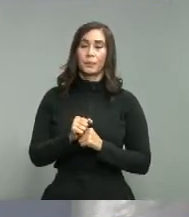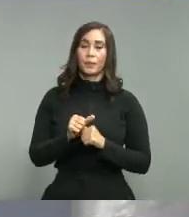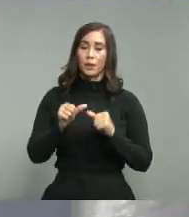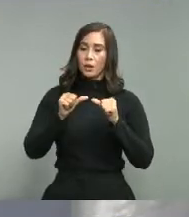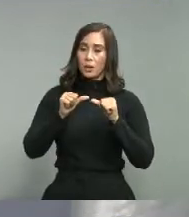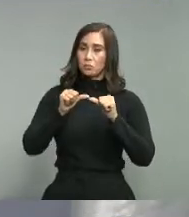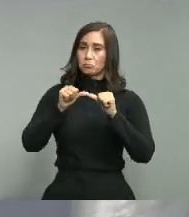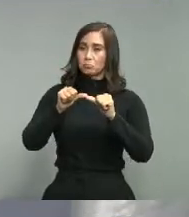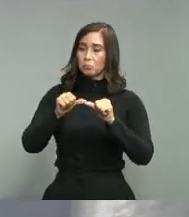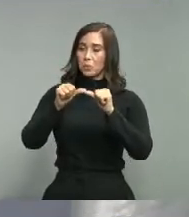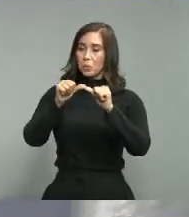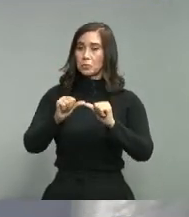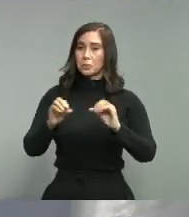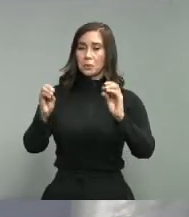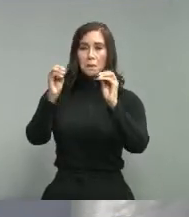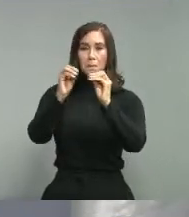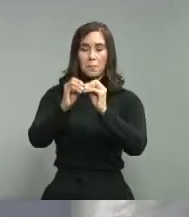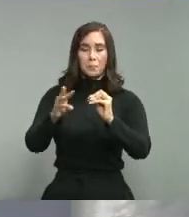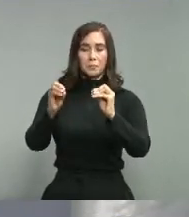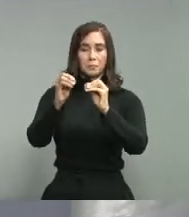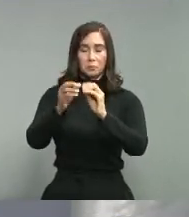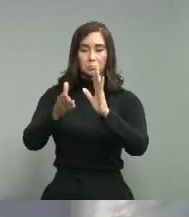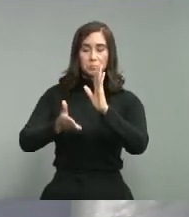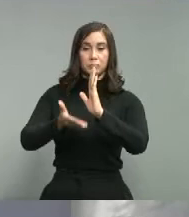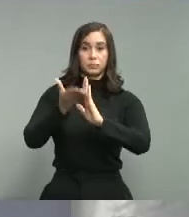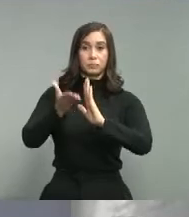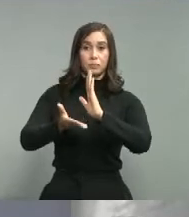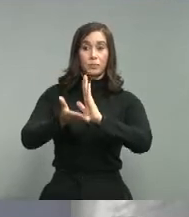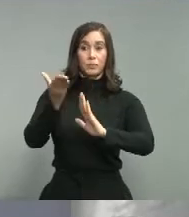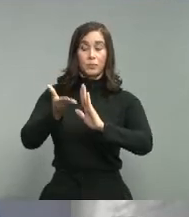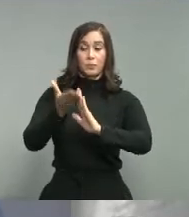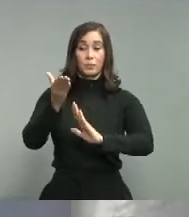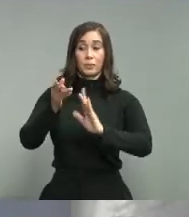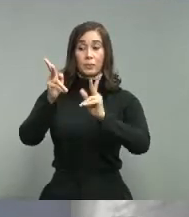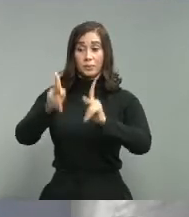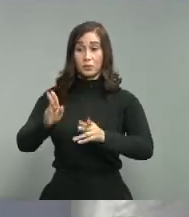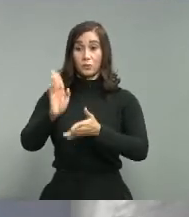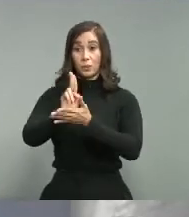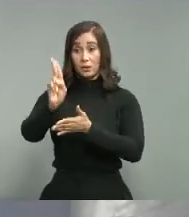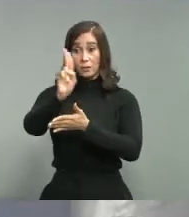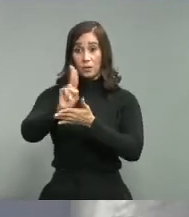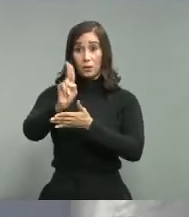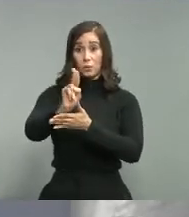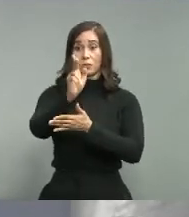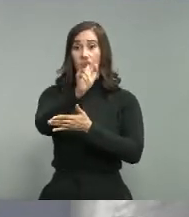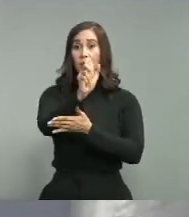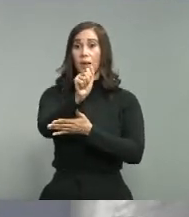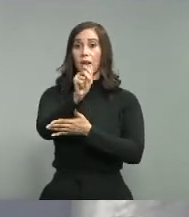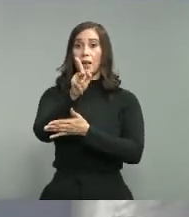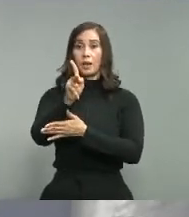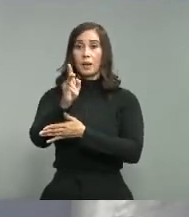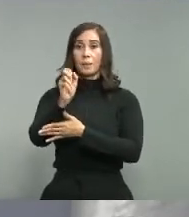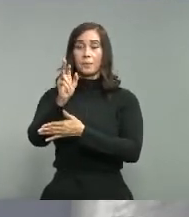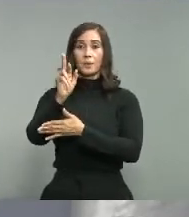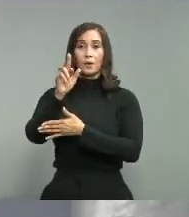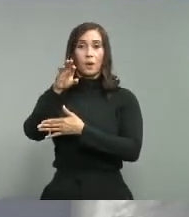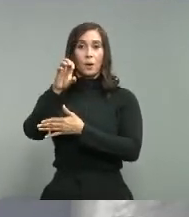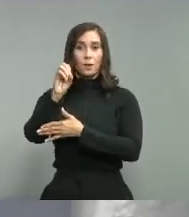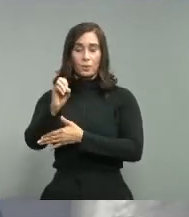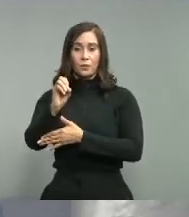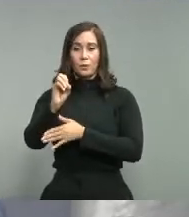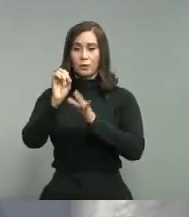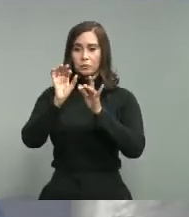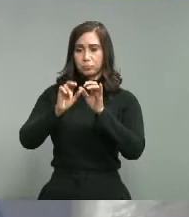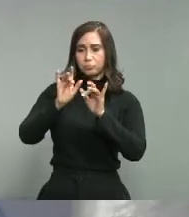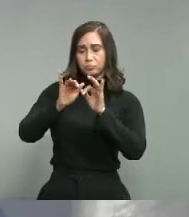subiendo el número de interacciones de la plataforma Aurora mostrando la